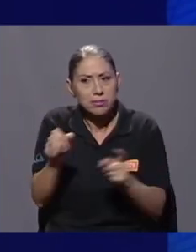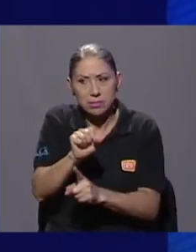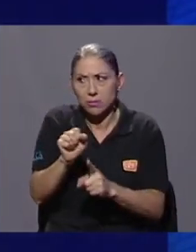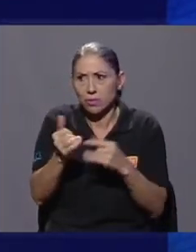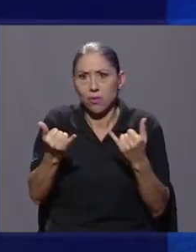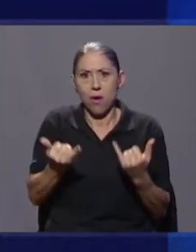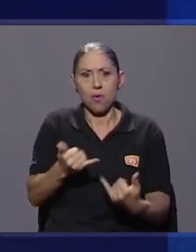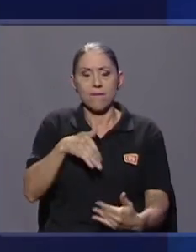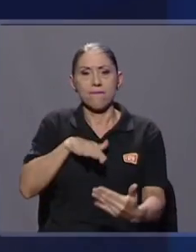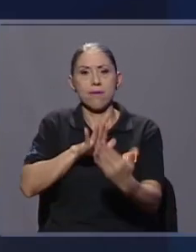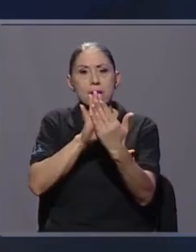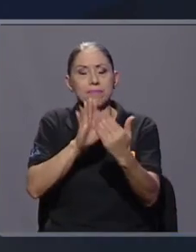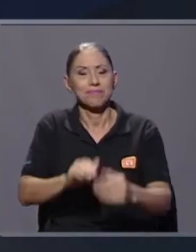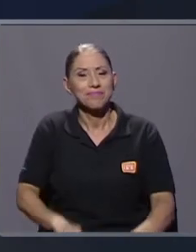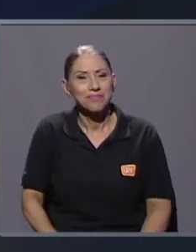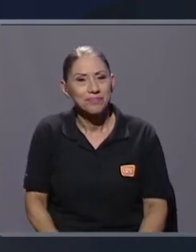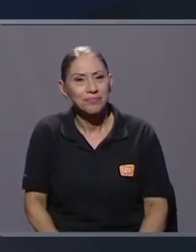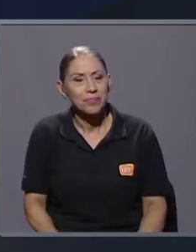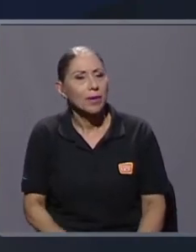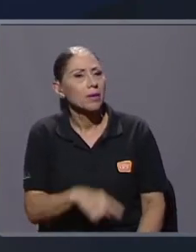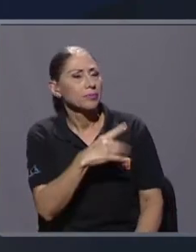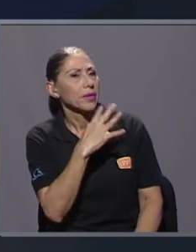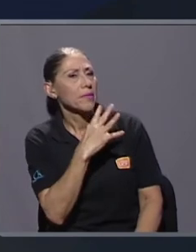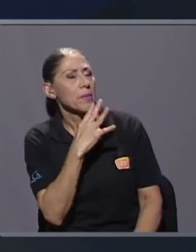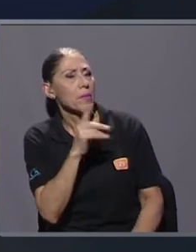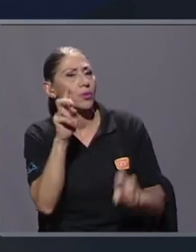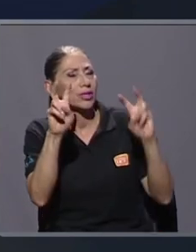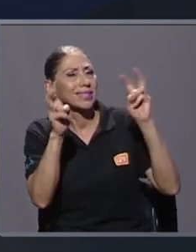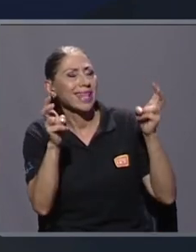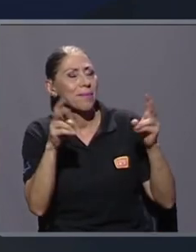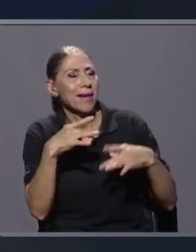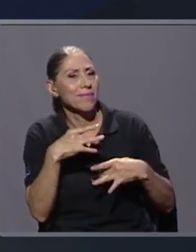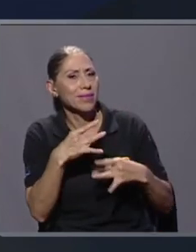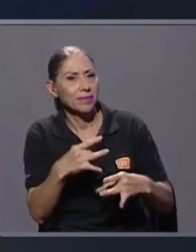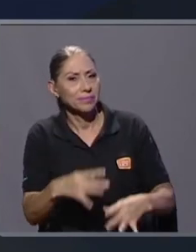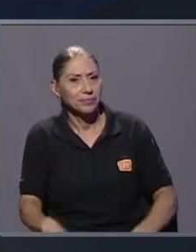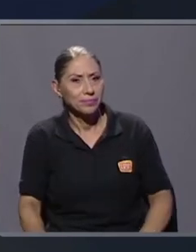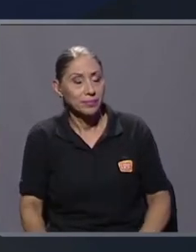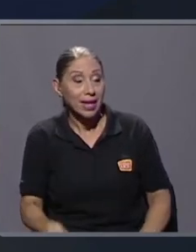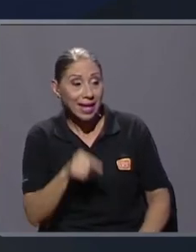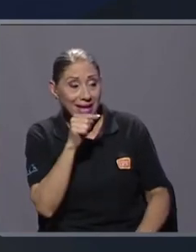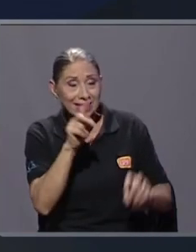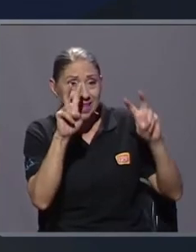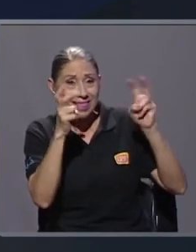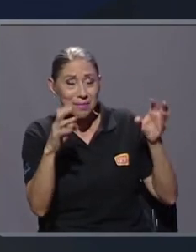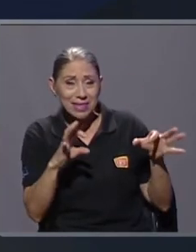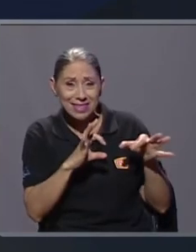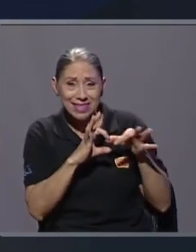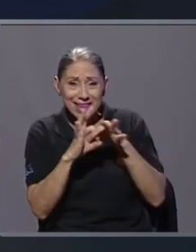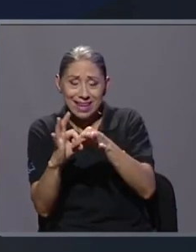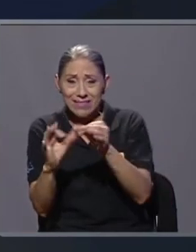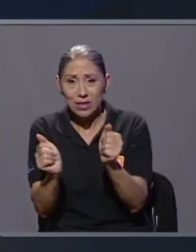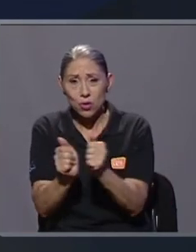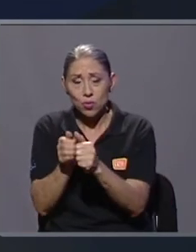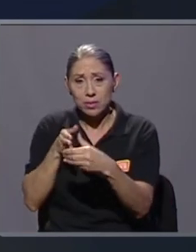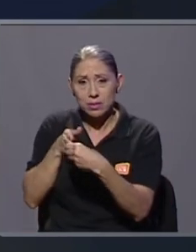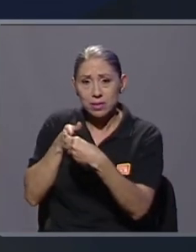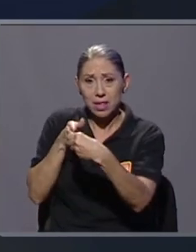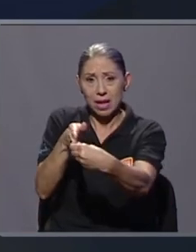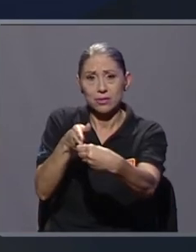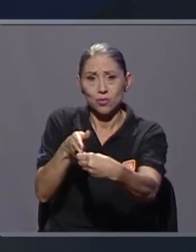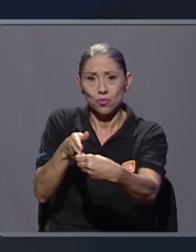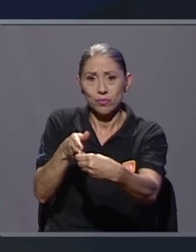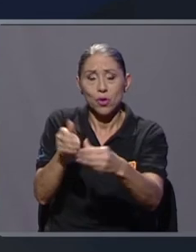encontramos actualmente. Karina, hablábamos de un tema muy interesante que tiene que ver con un tema de liderazgo, de